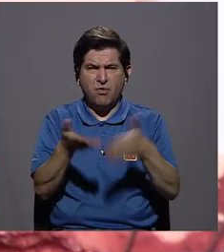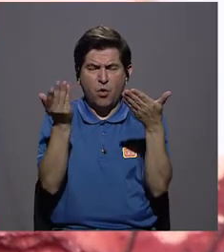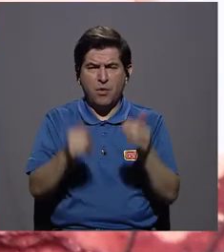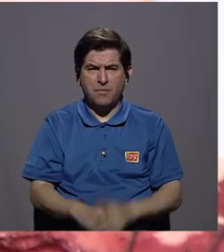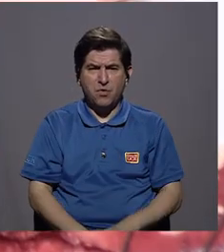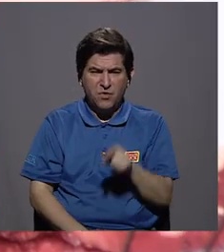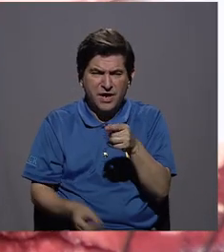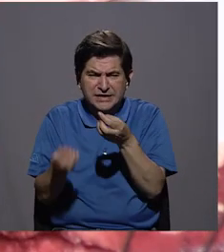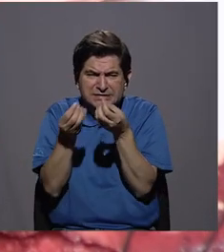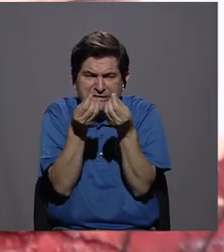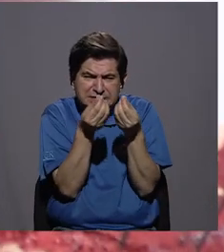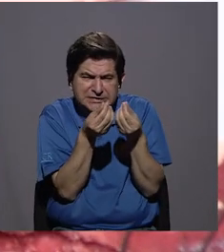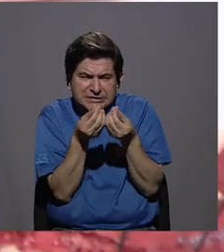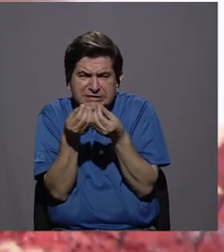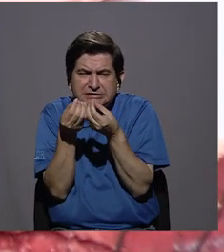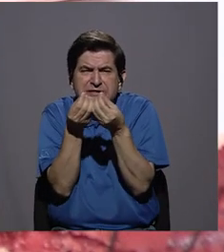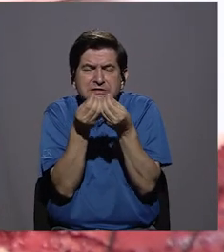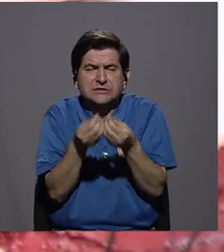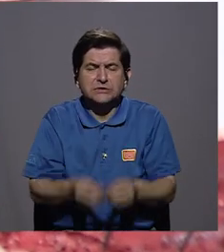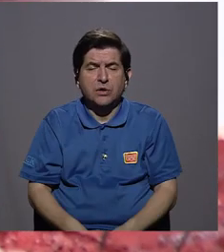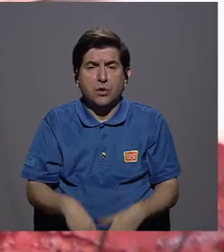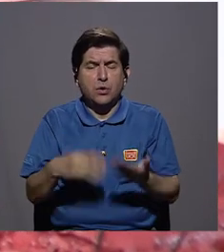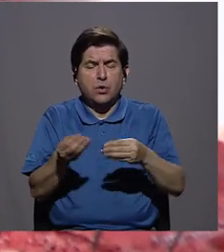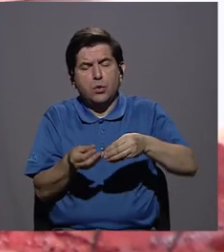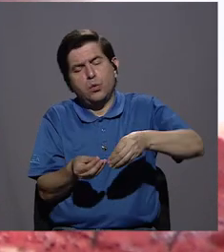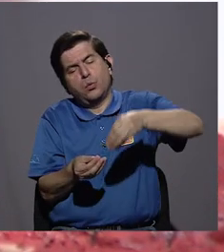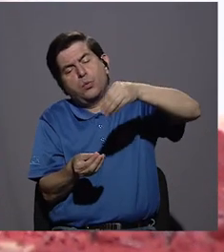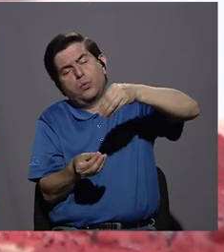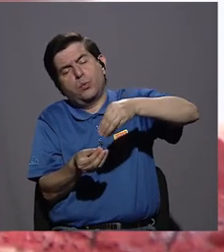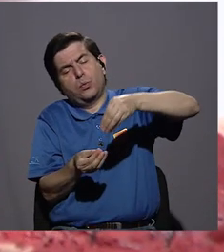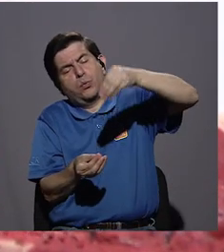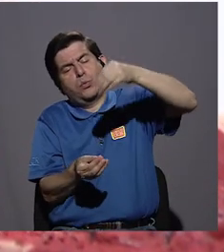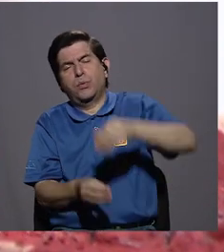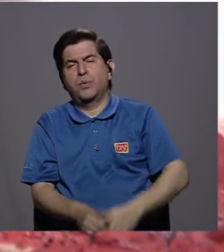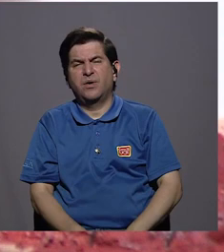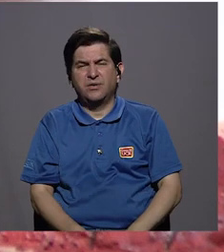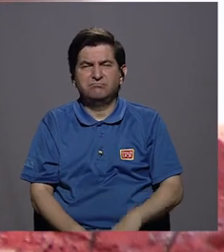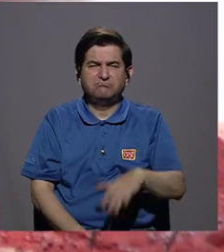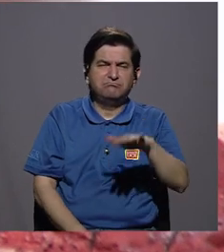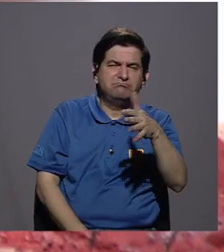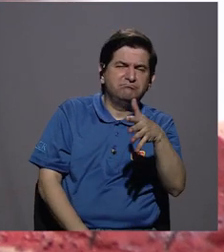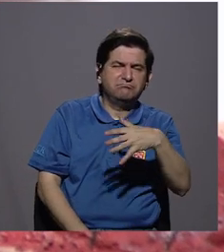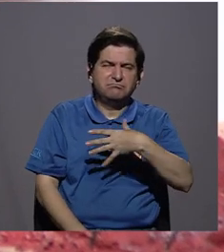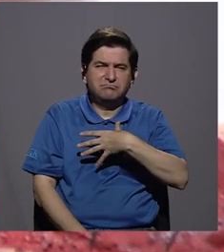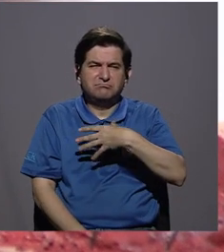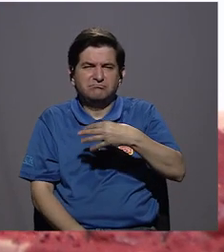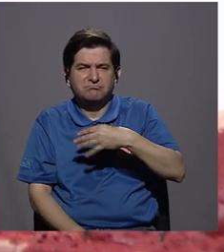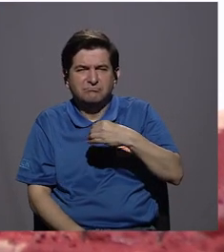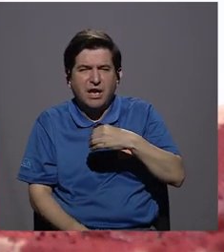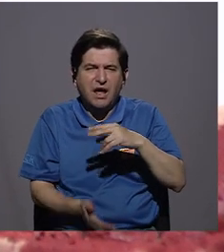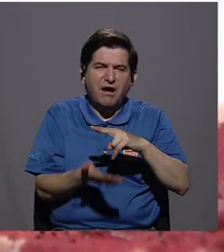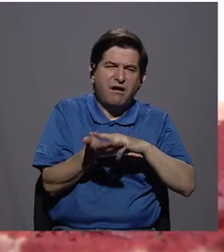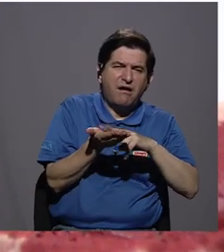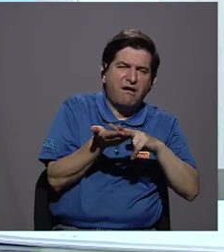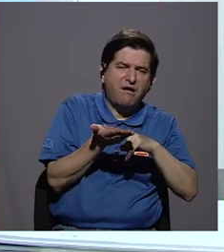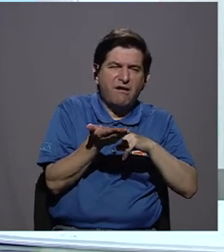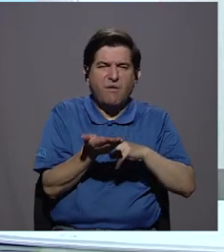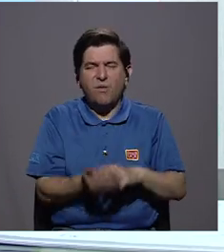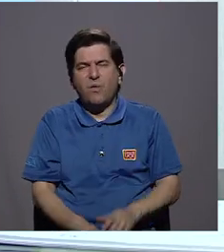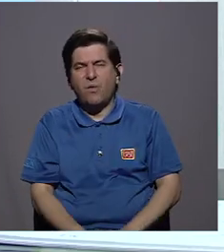Es un material que es espeso, que es blanquecino, verdoso,